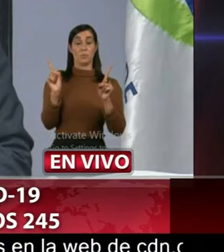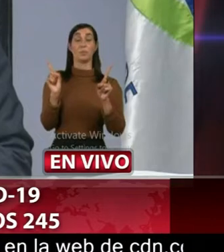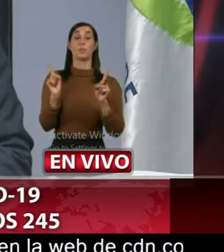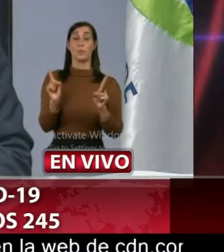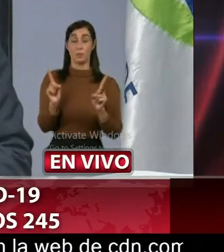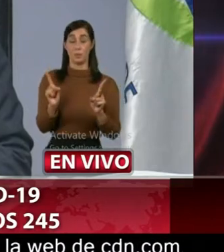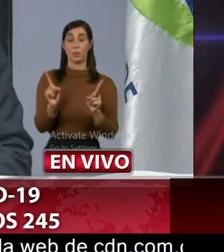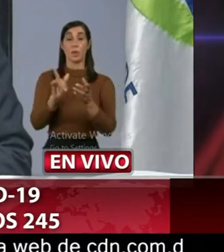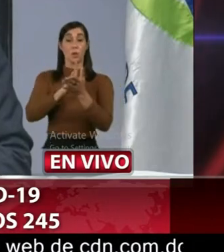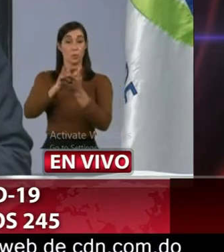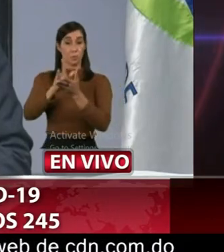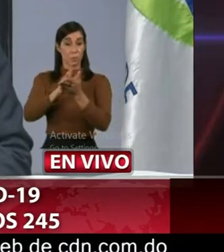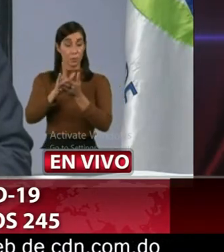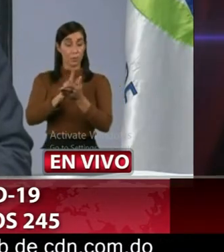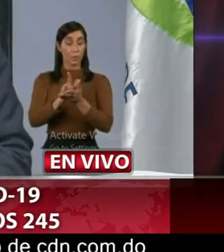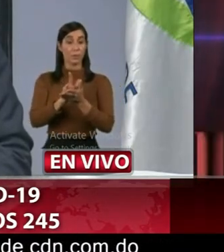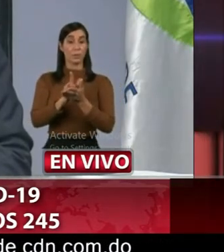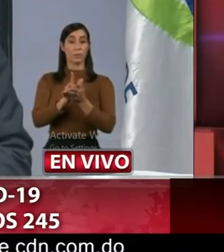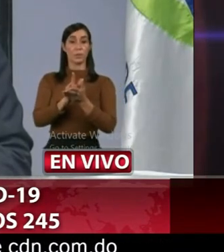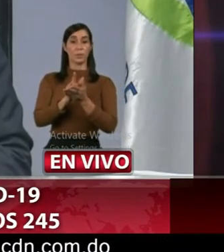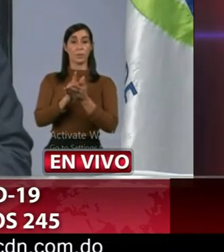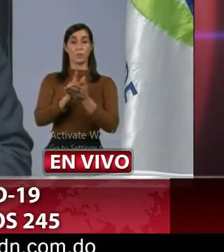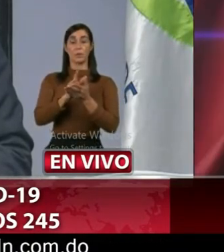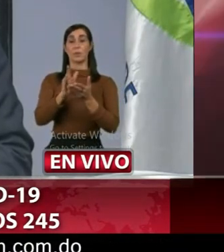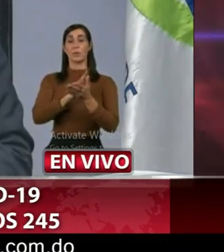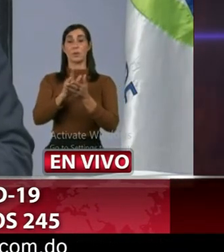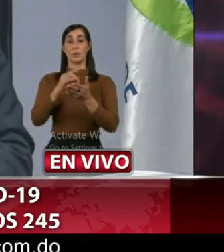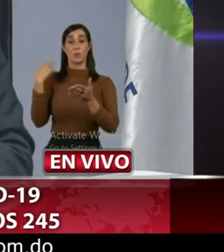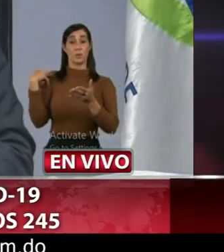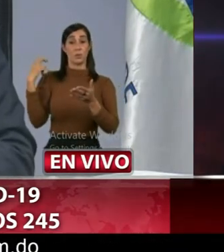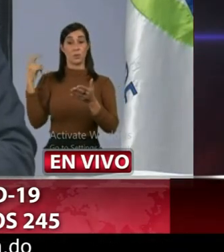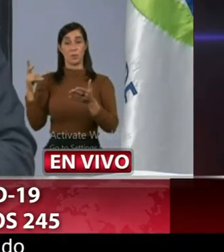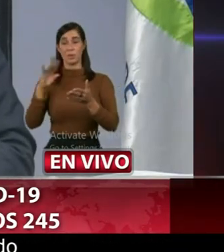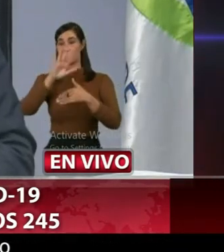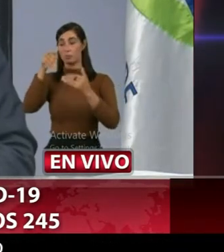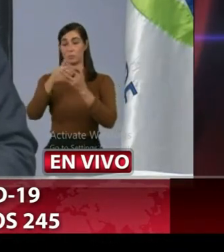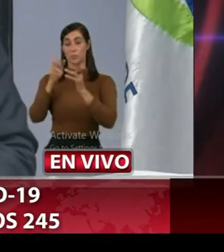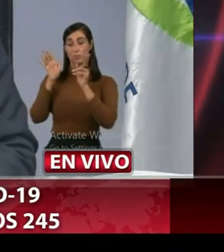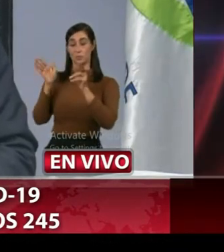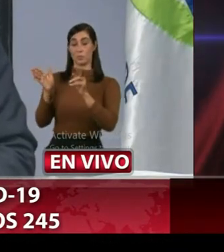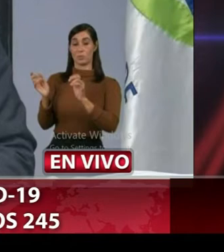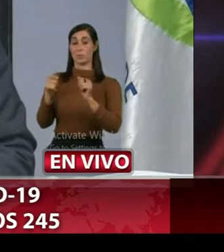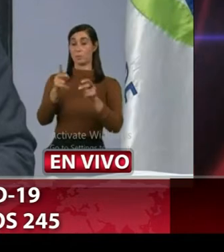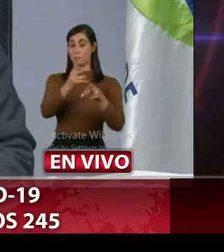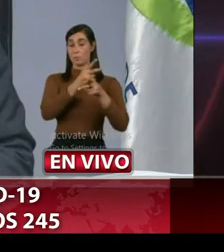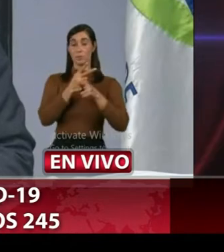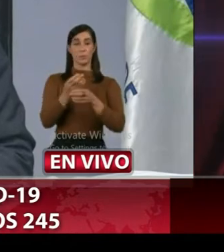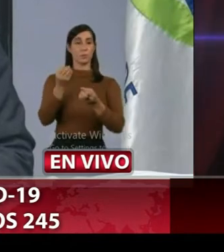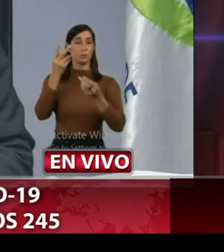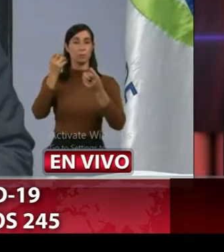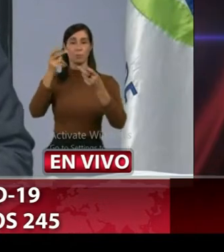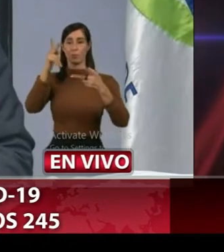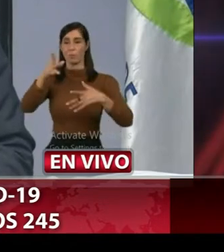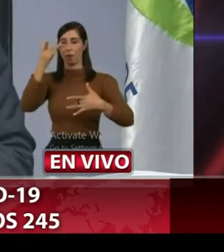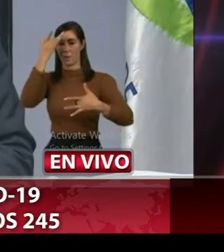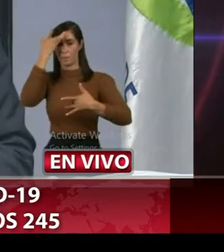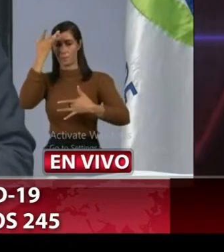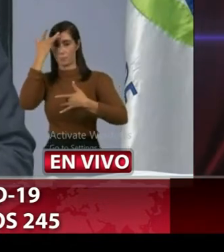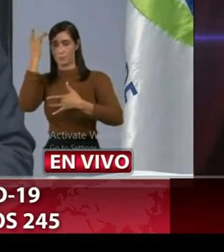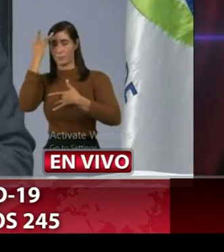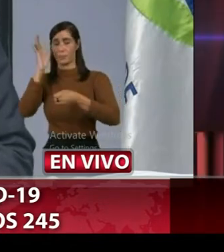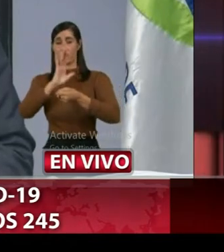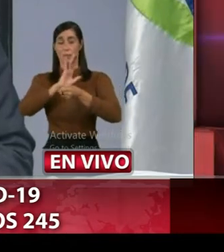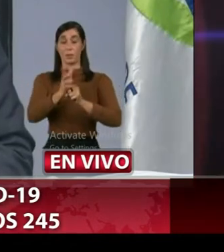estados de Nueva York y New Jersey donde se están produciendo muchos muchas infecciones